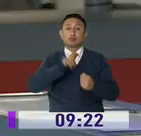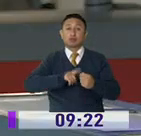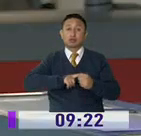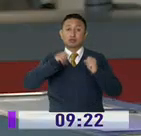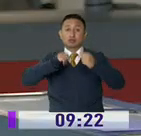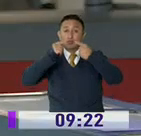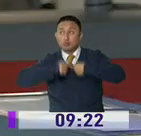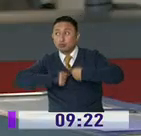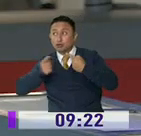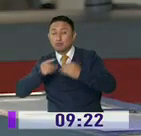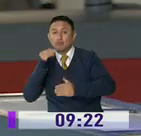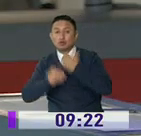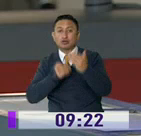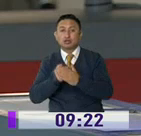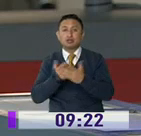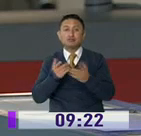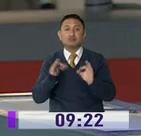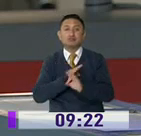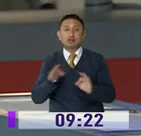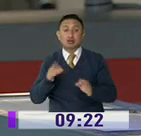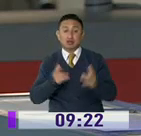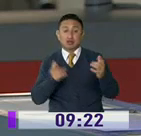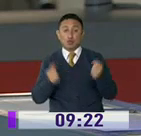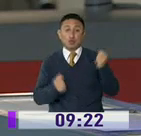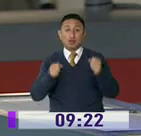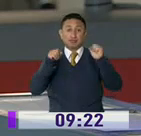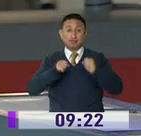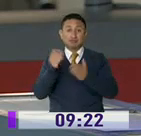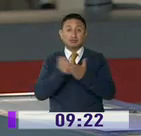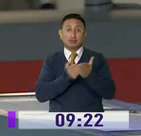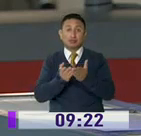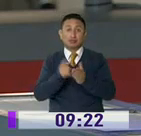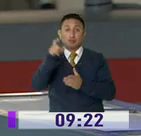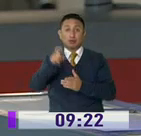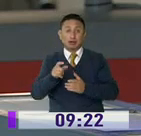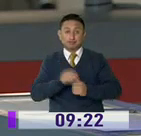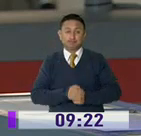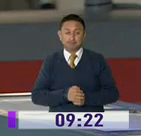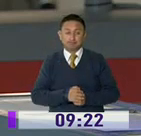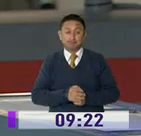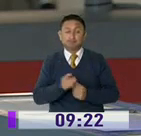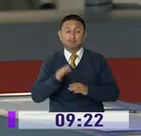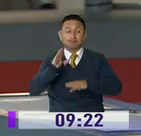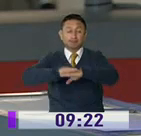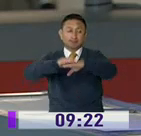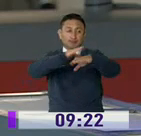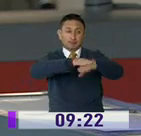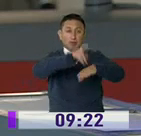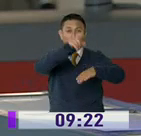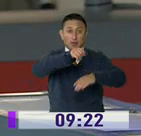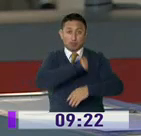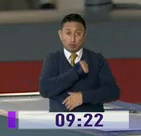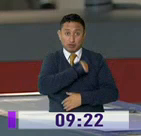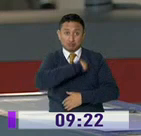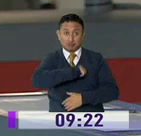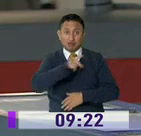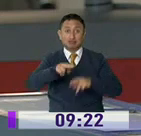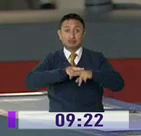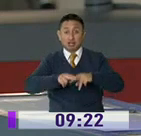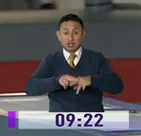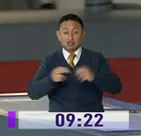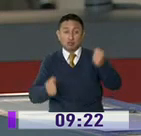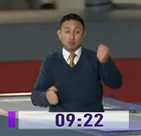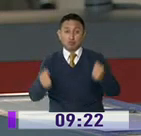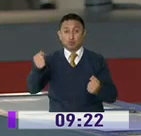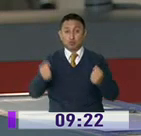convocó a un nuevo proceso de desinfección de vehículos que brindan asistencia a la ciudadanía. Hace un llamado a los propietarios y conductores de taxis,